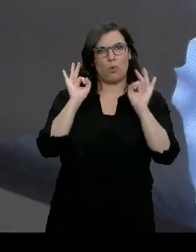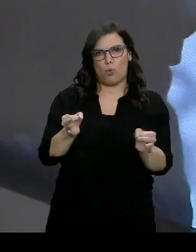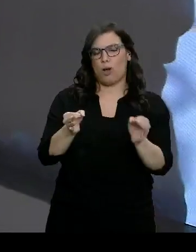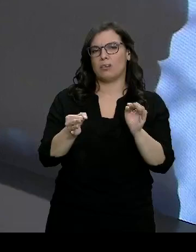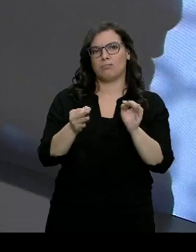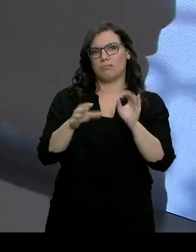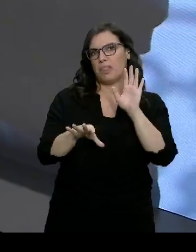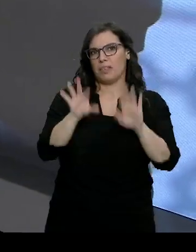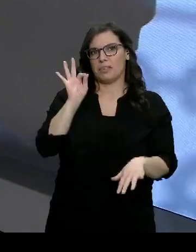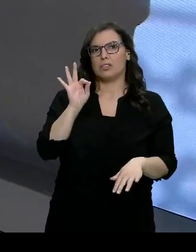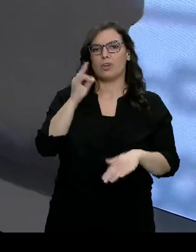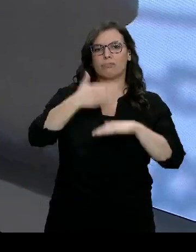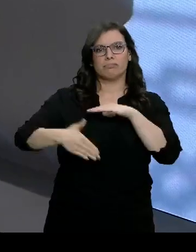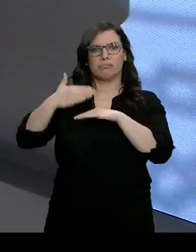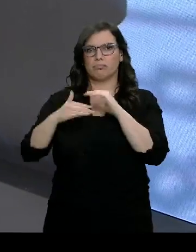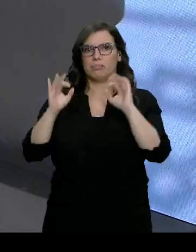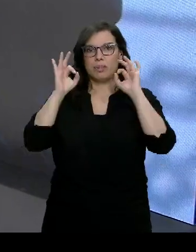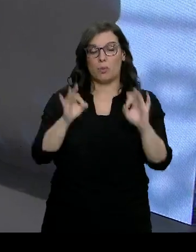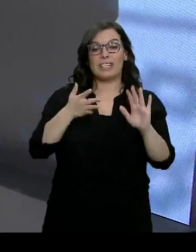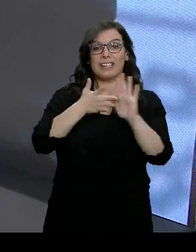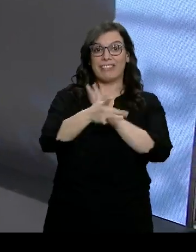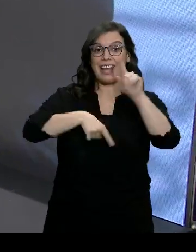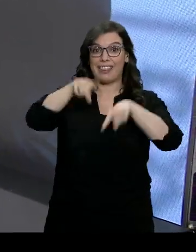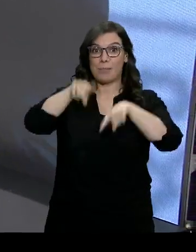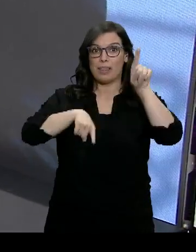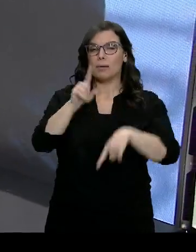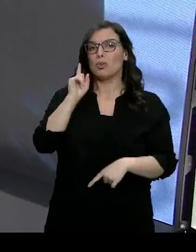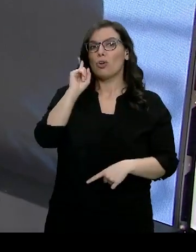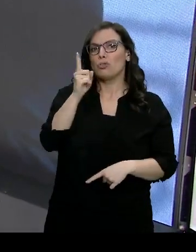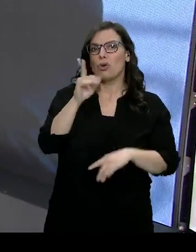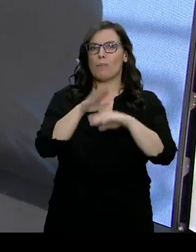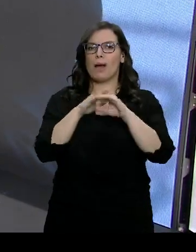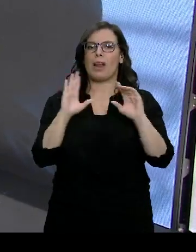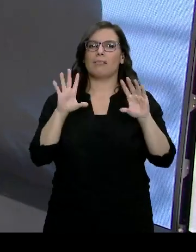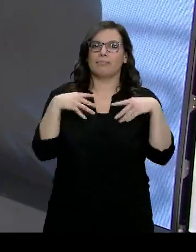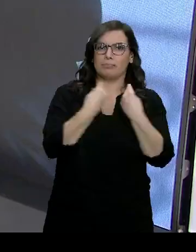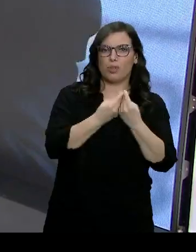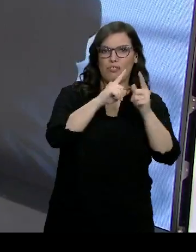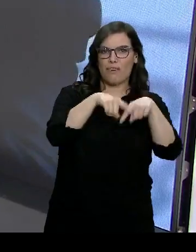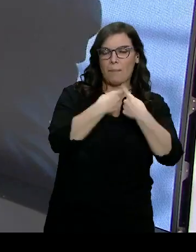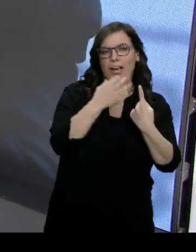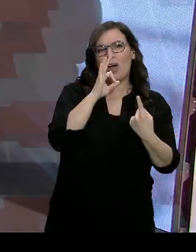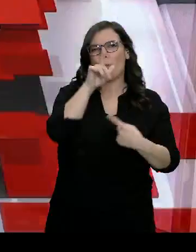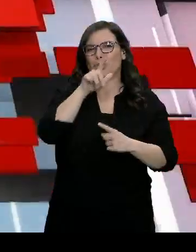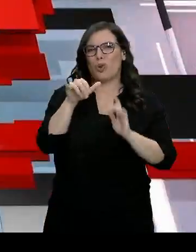Por tanto, se limitará la movilidad entre territorios, salvo para esos encuentros con familiares y allegados.